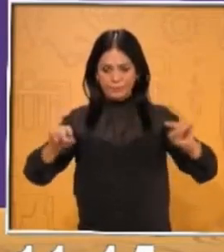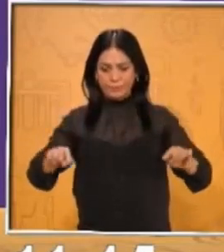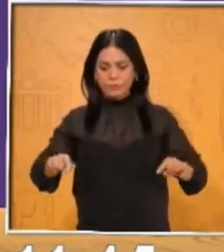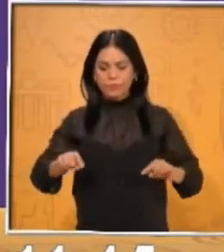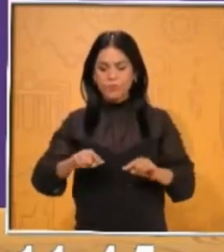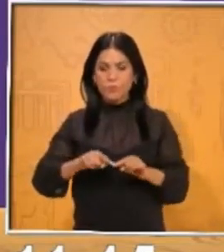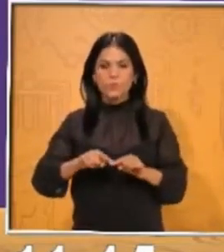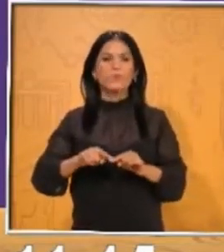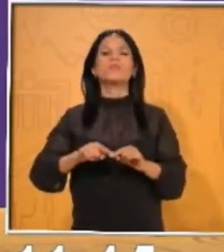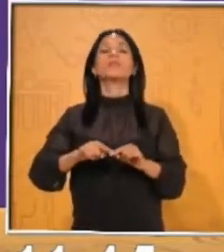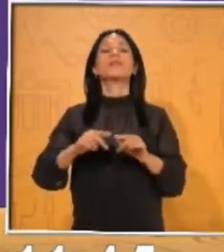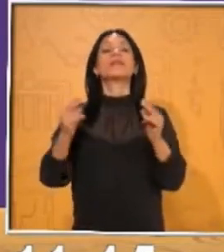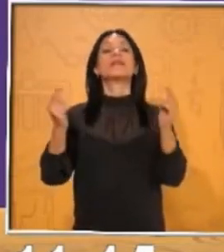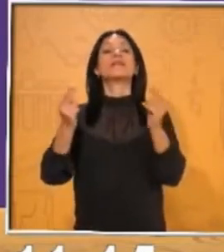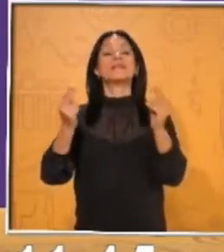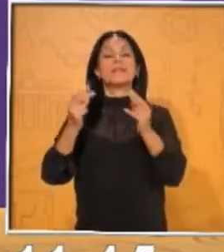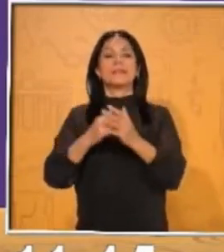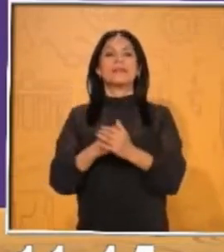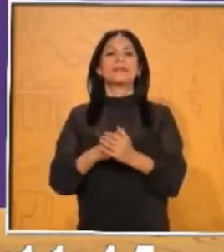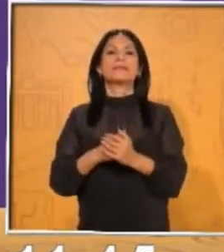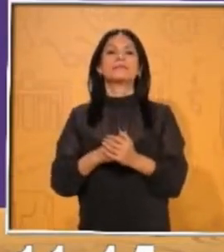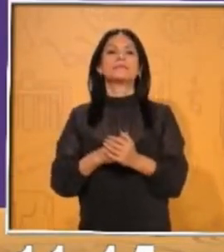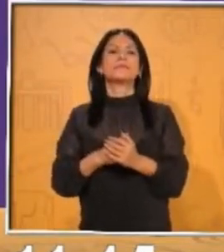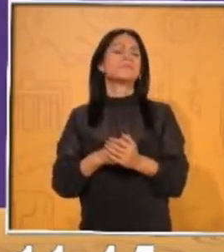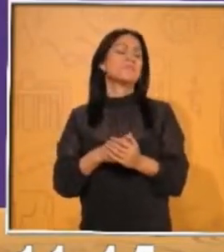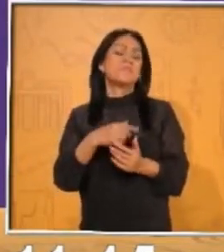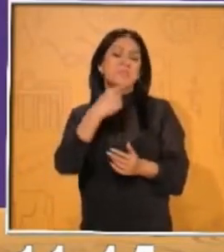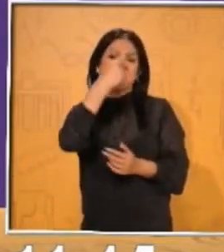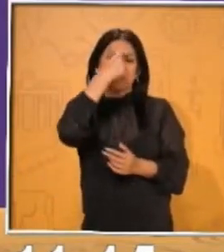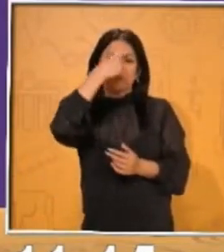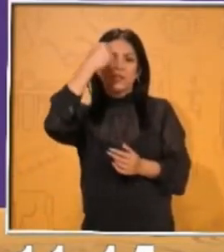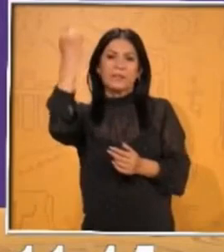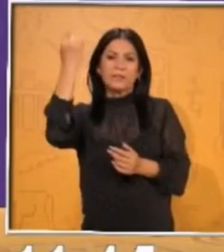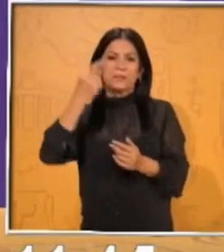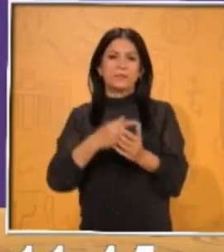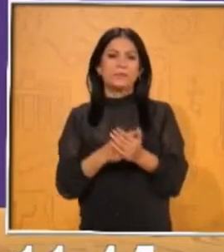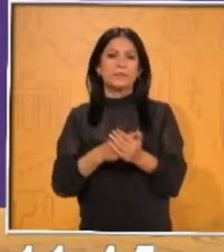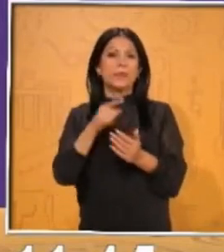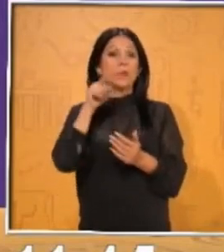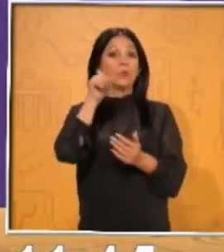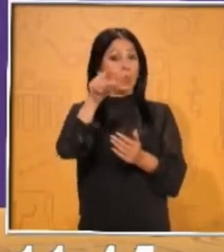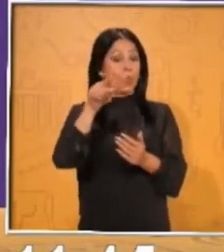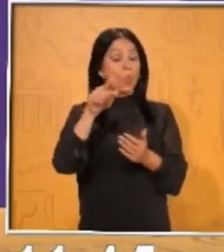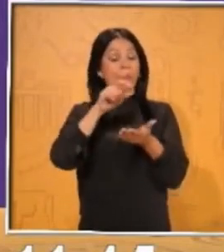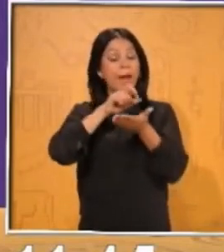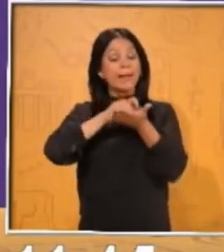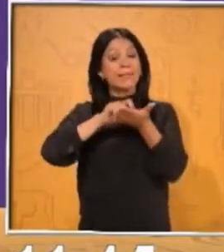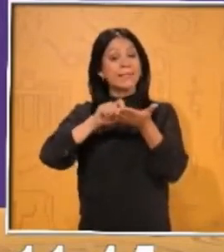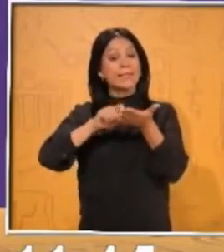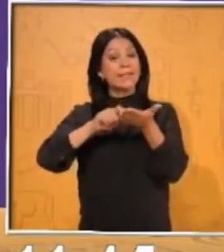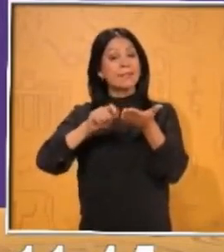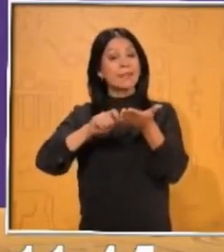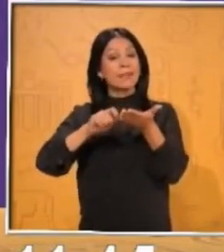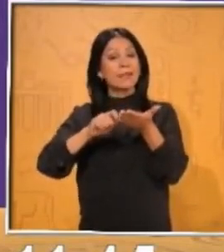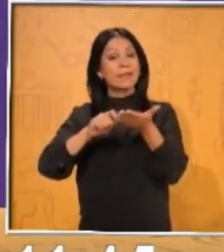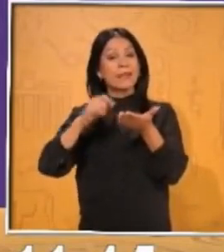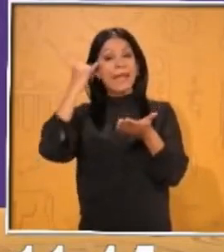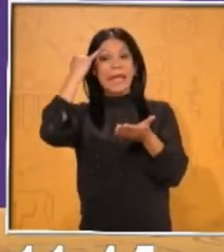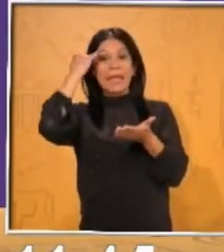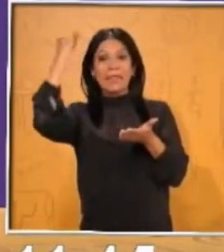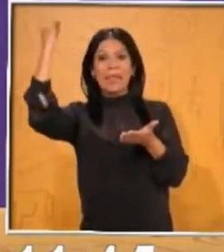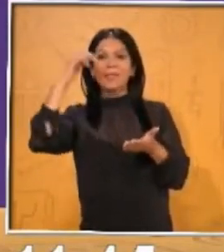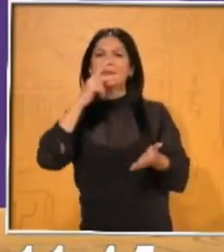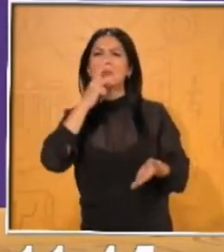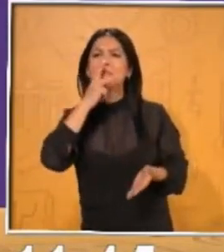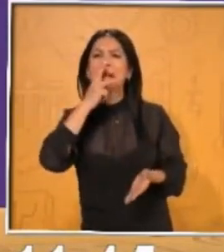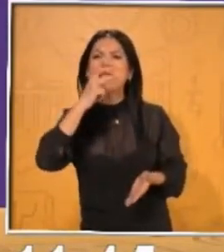hoja de máquina en blanco. Es algo muy sencillo y primero quiero que tú anotes los tres conceptos principales que vemos